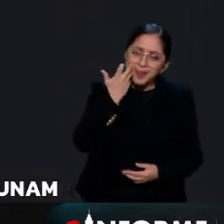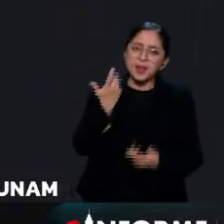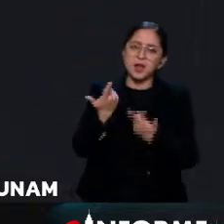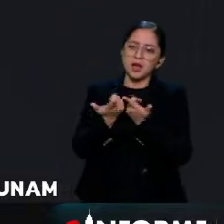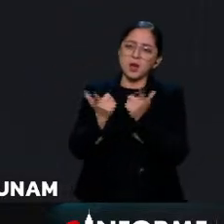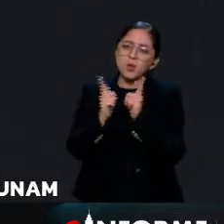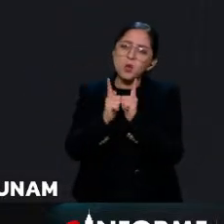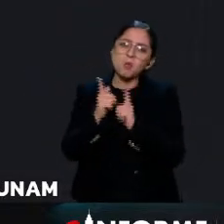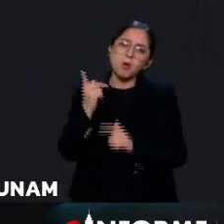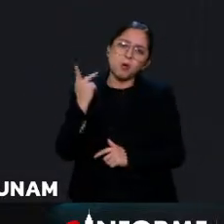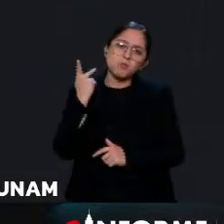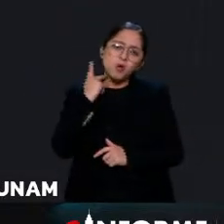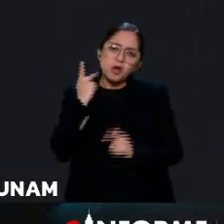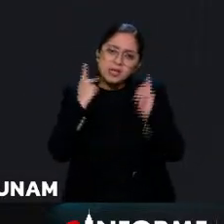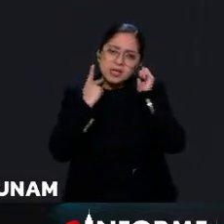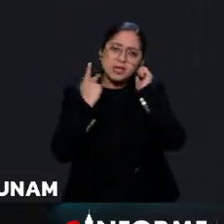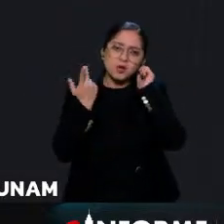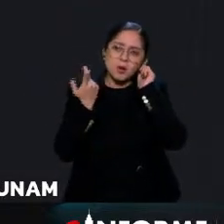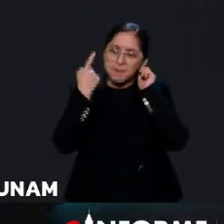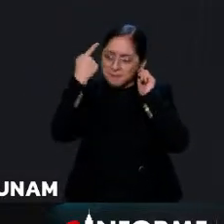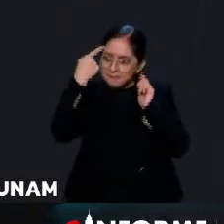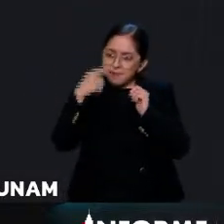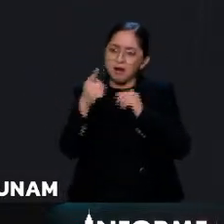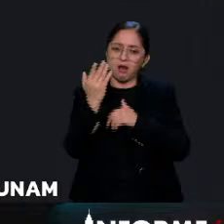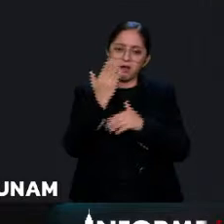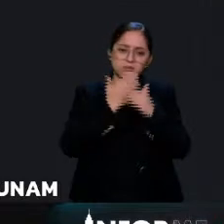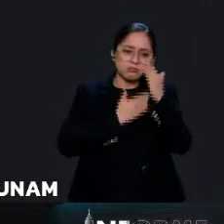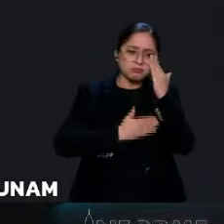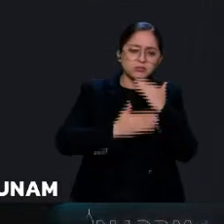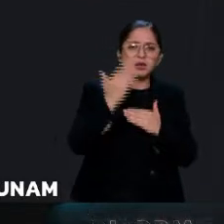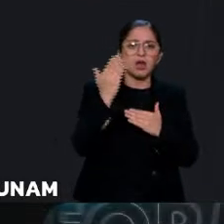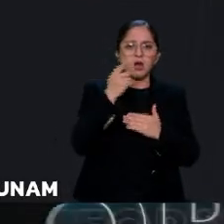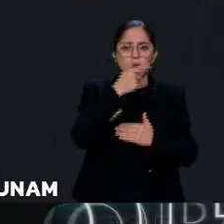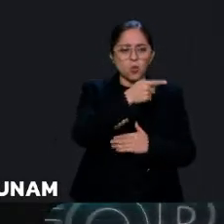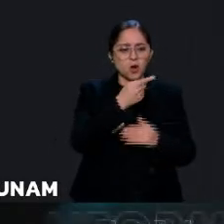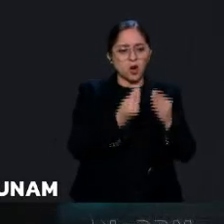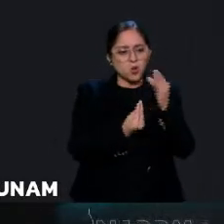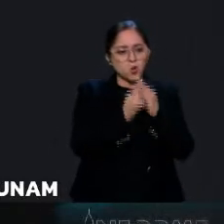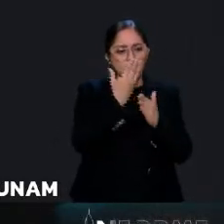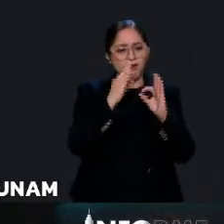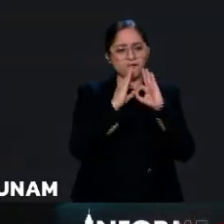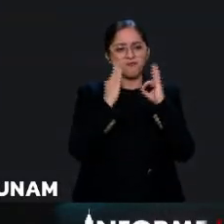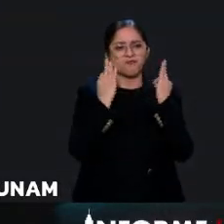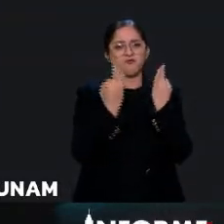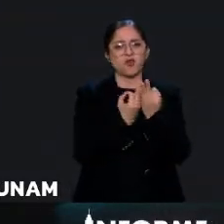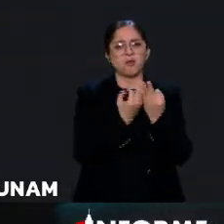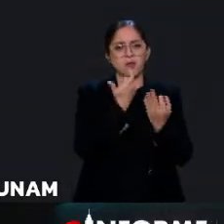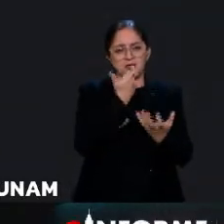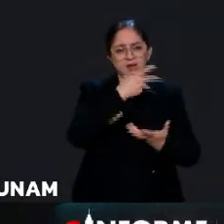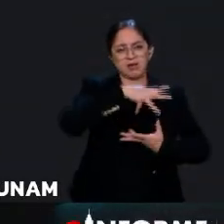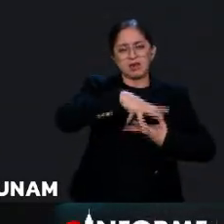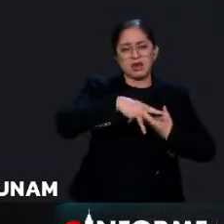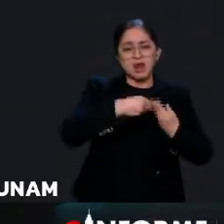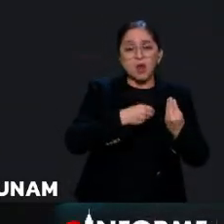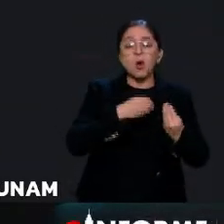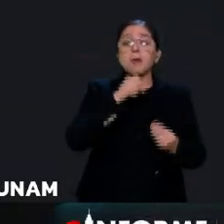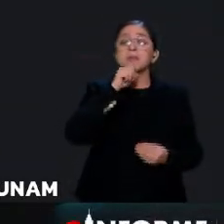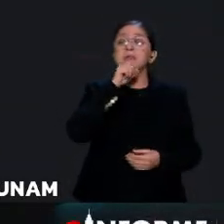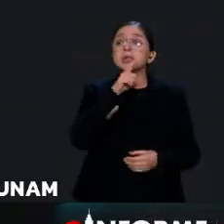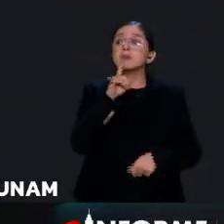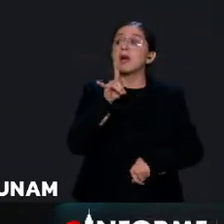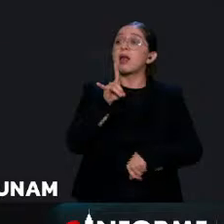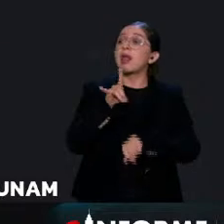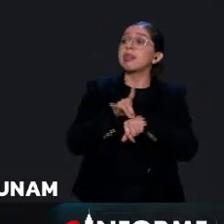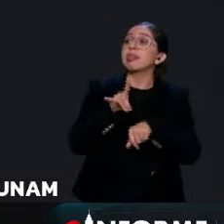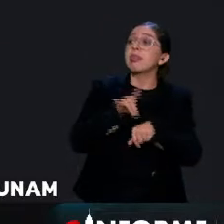impulsar un modelo económico y para dar una máscara de democracia entre